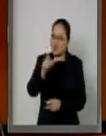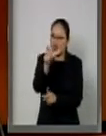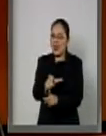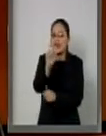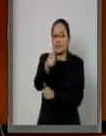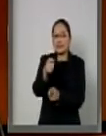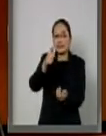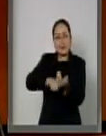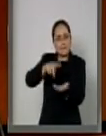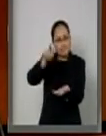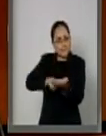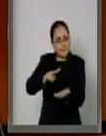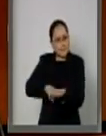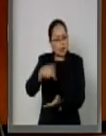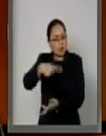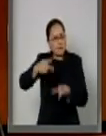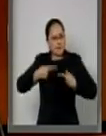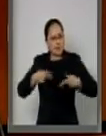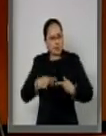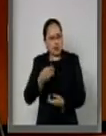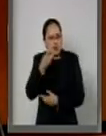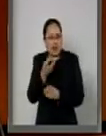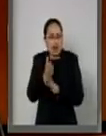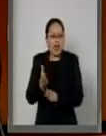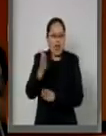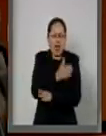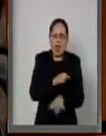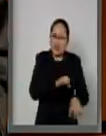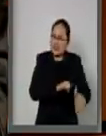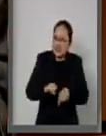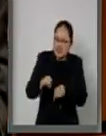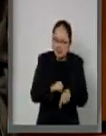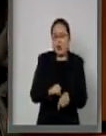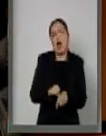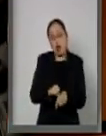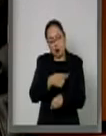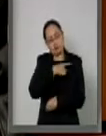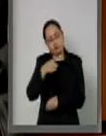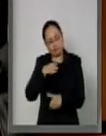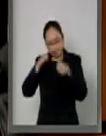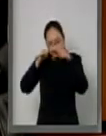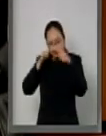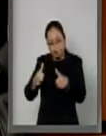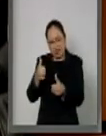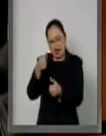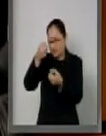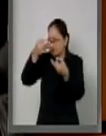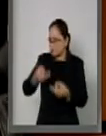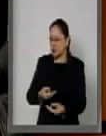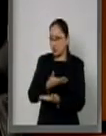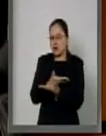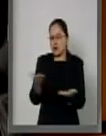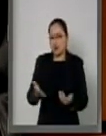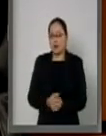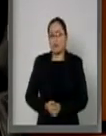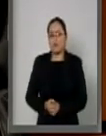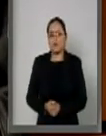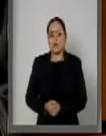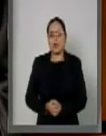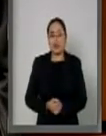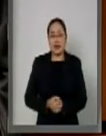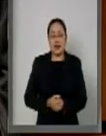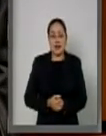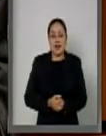las víctimas de tan terribles eventos que nos deja la naturaleza. Los sismos del 7 y el